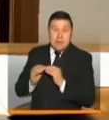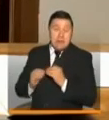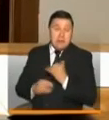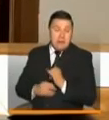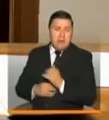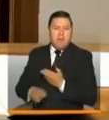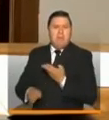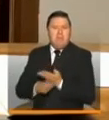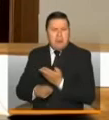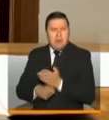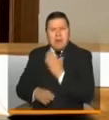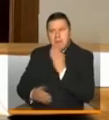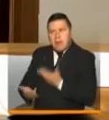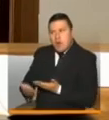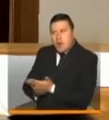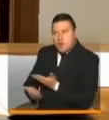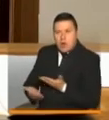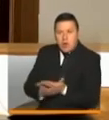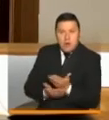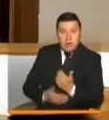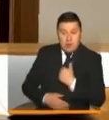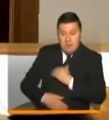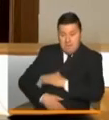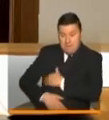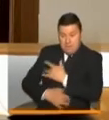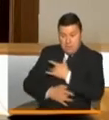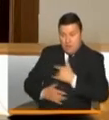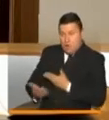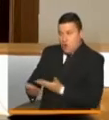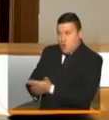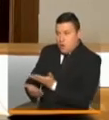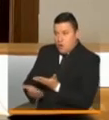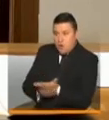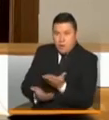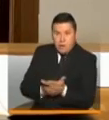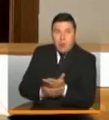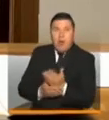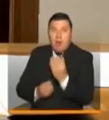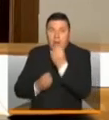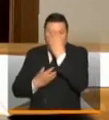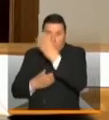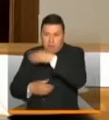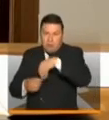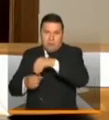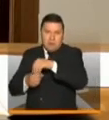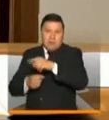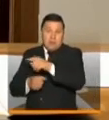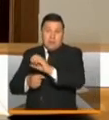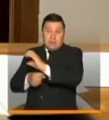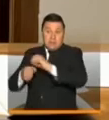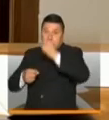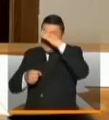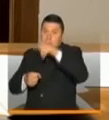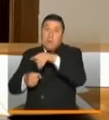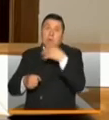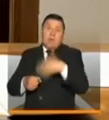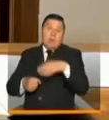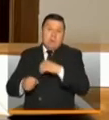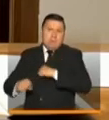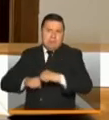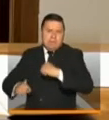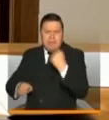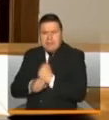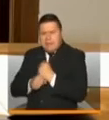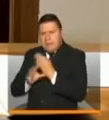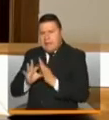se plantearon algunas recomendaciones desde el Ministerio de Salud y obviamente todo lo que sigue en una ciudad donde tenemos que desplegar un plan de